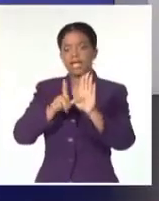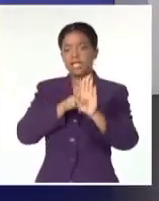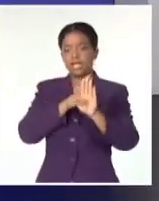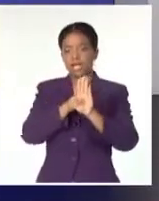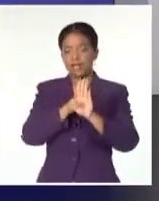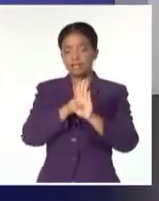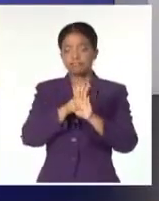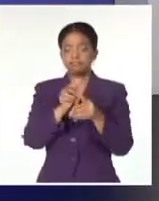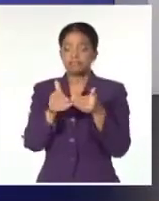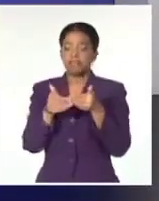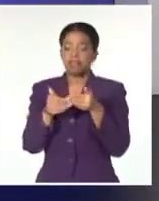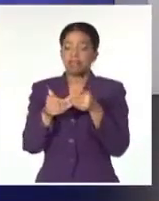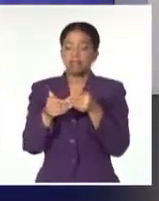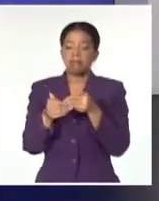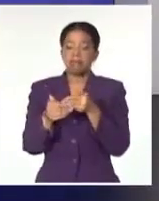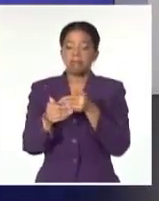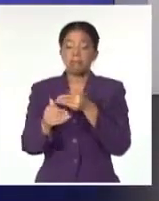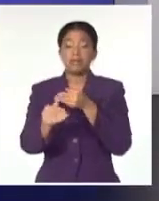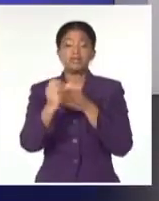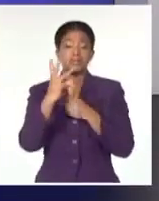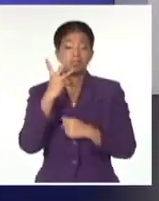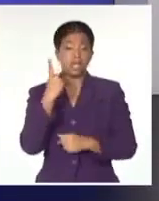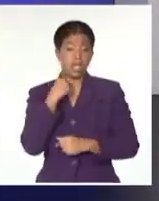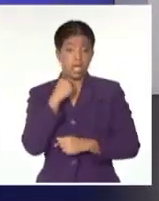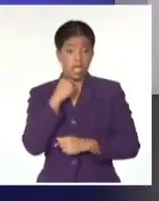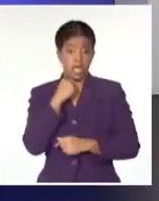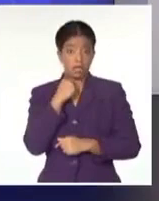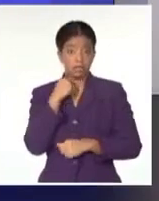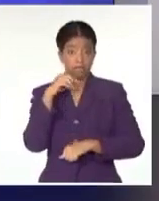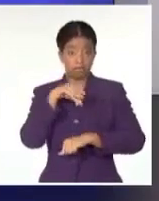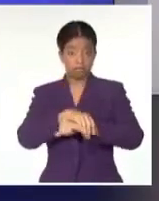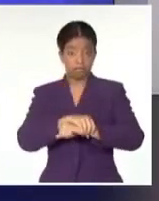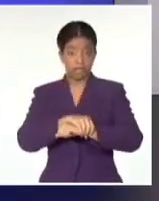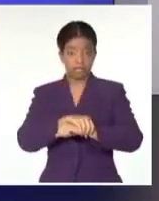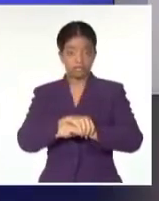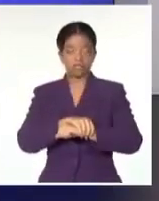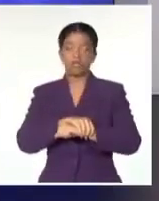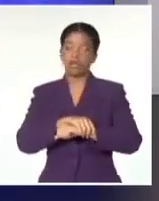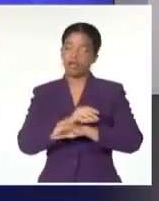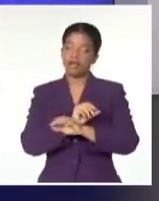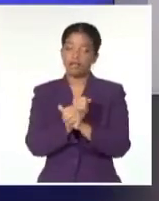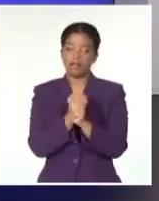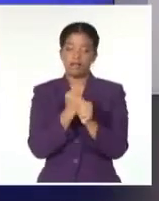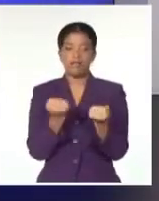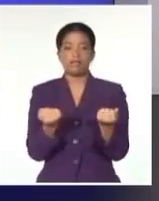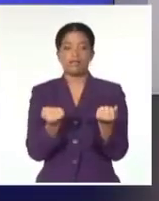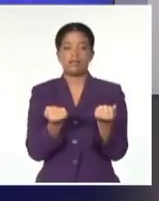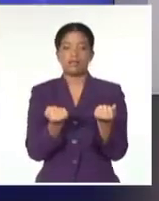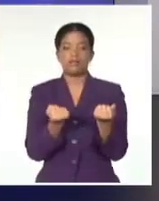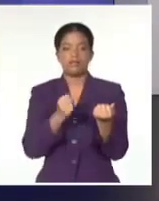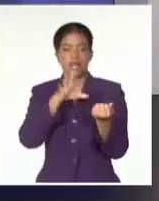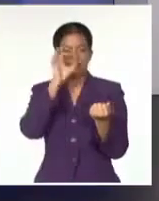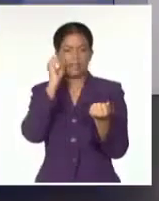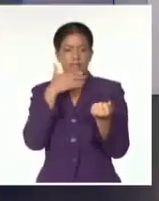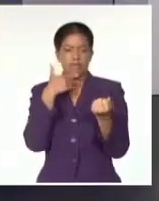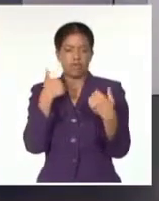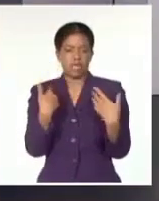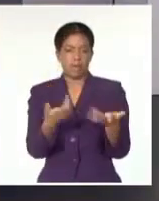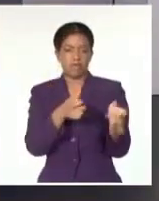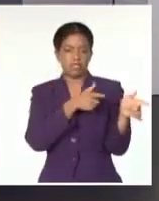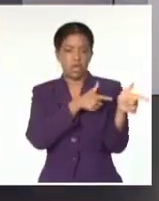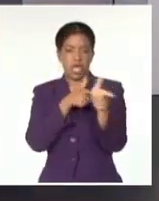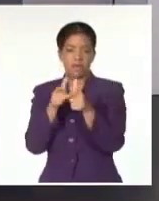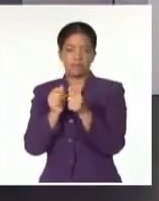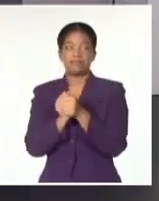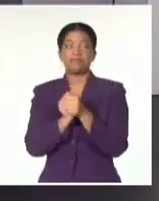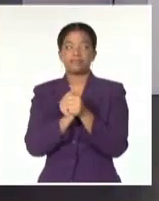años, después de encontrar las armas, tres años estuvo recluido, quedó en libertad. Vamos a entender mejor qué pasó con esas armas. Cuando las